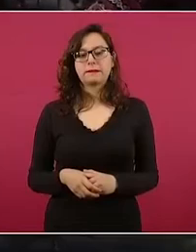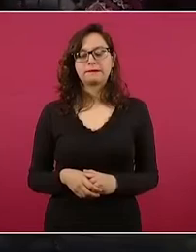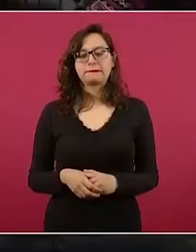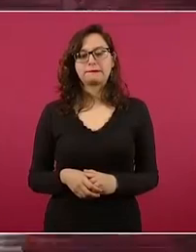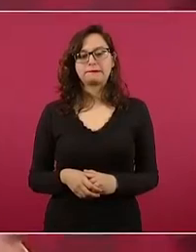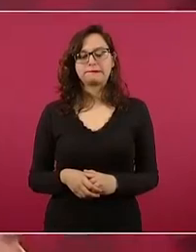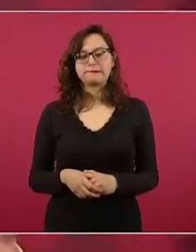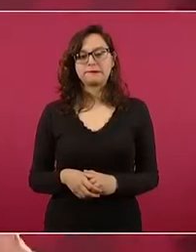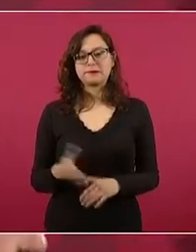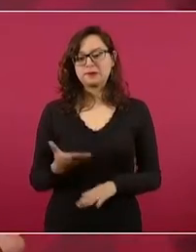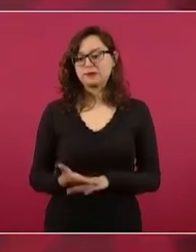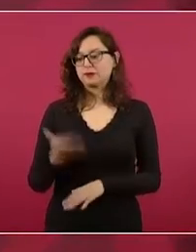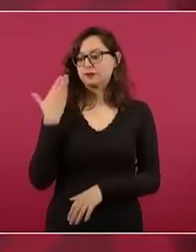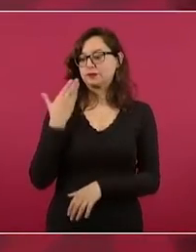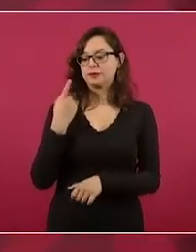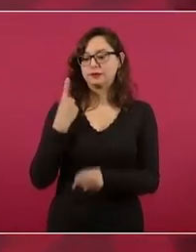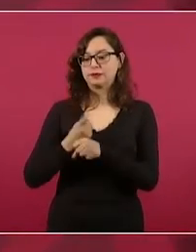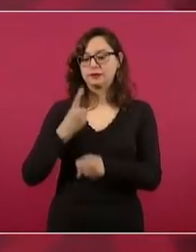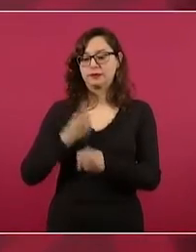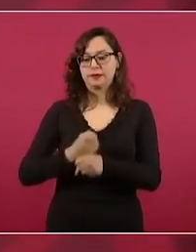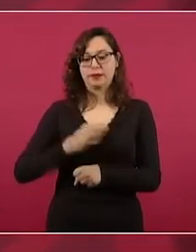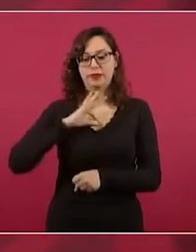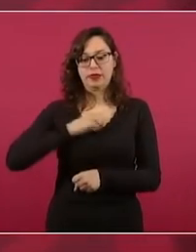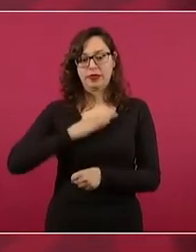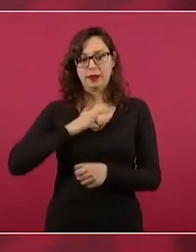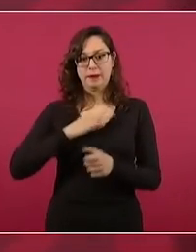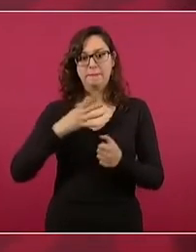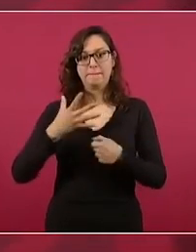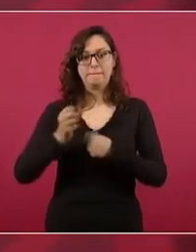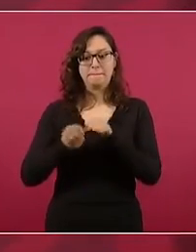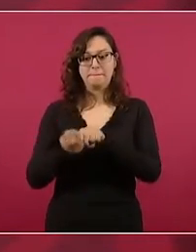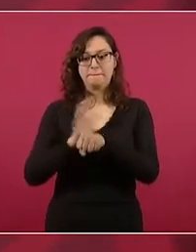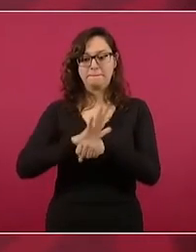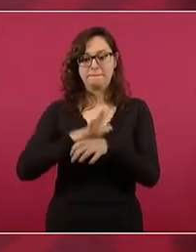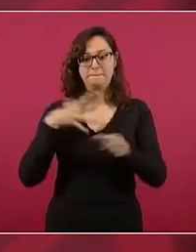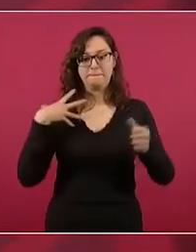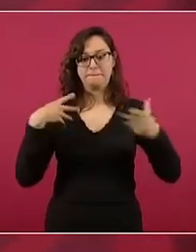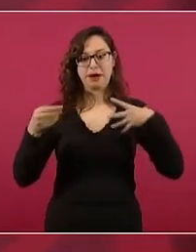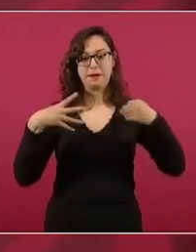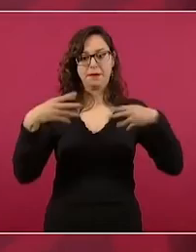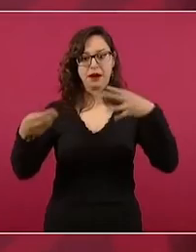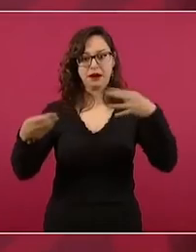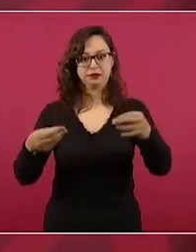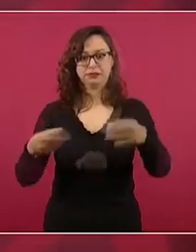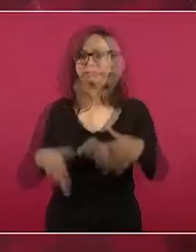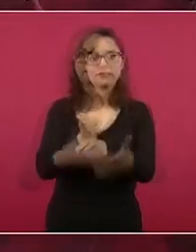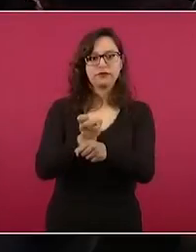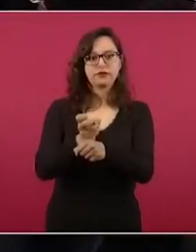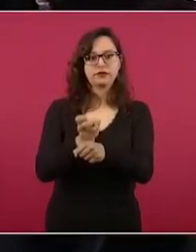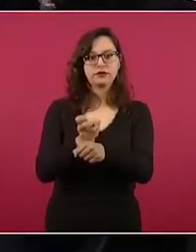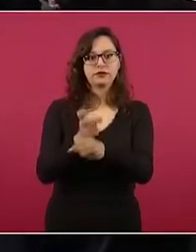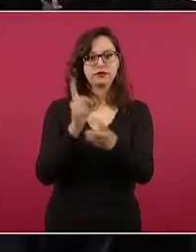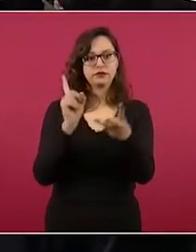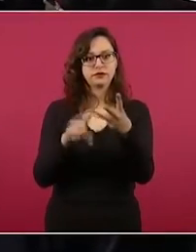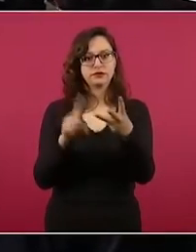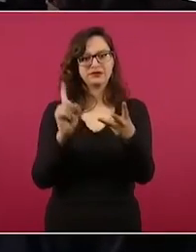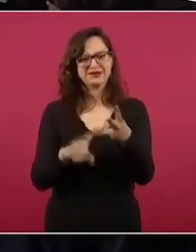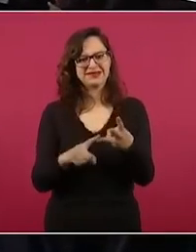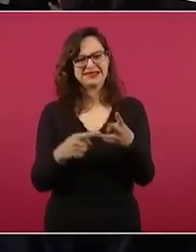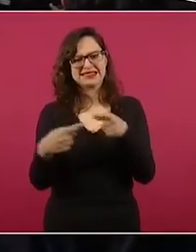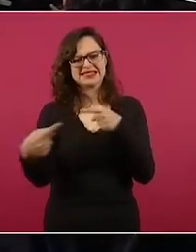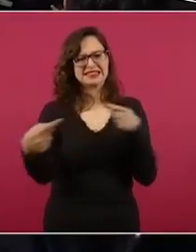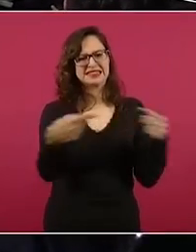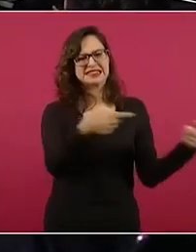Primero fue la pandemia, luego lo de la guerra de Rusia, ahora estas